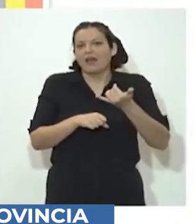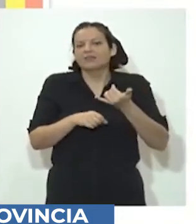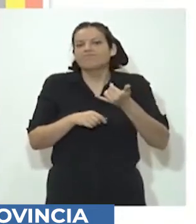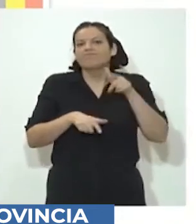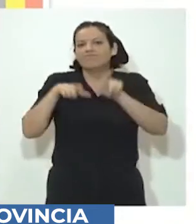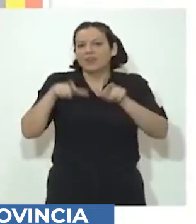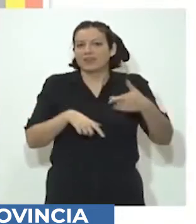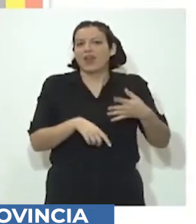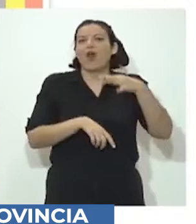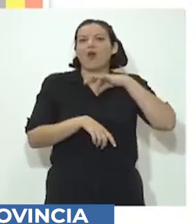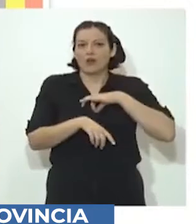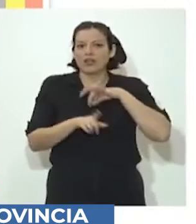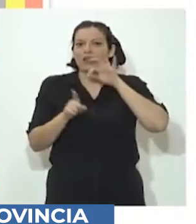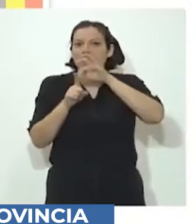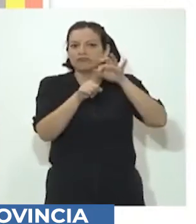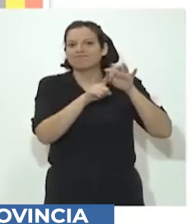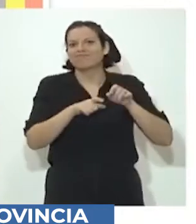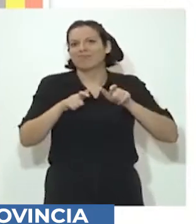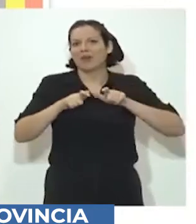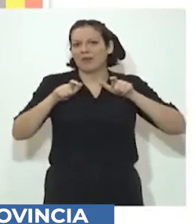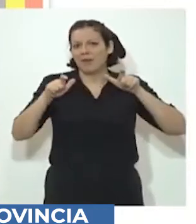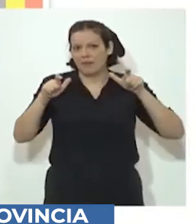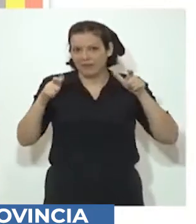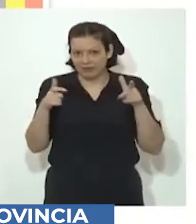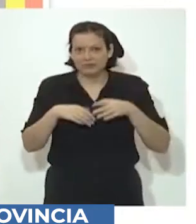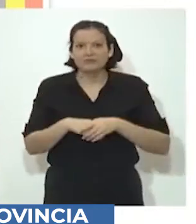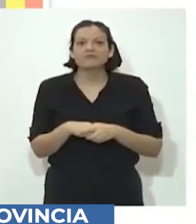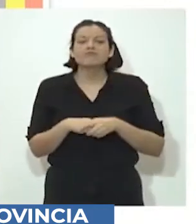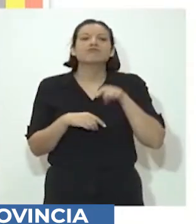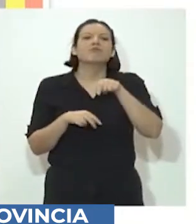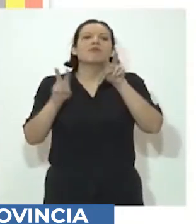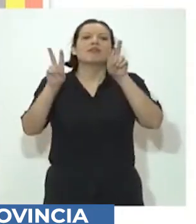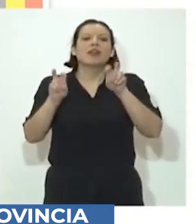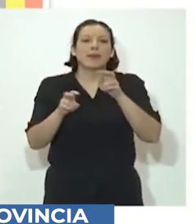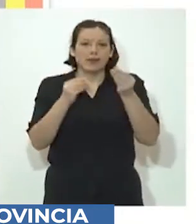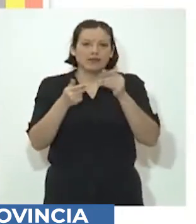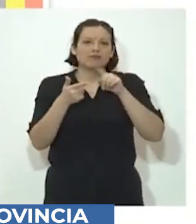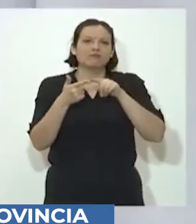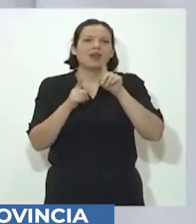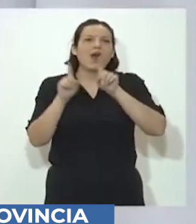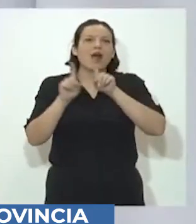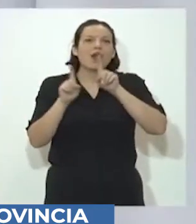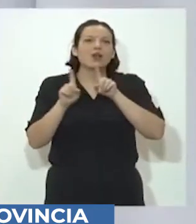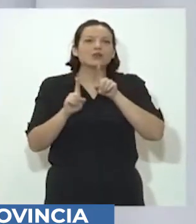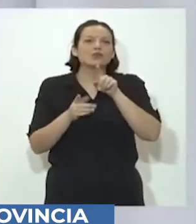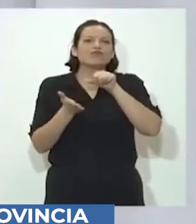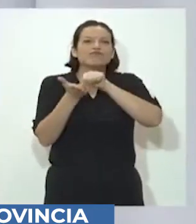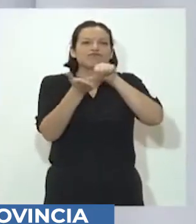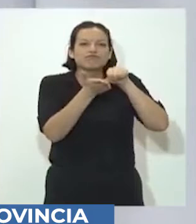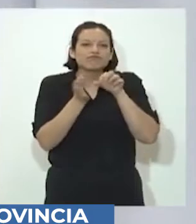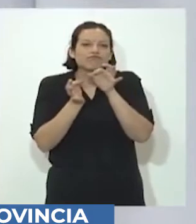aumento en toda la distribución de la provincia. En relación a algunos lugares en particular